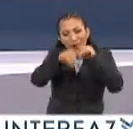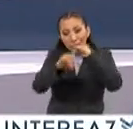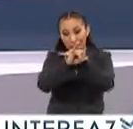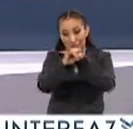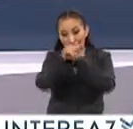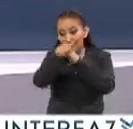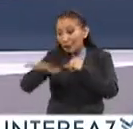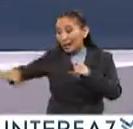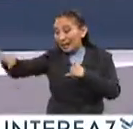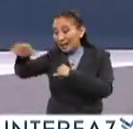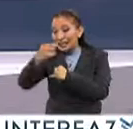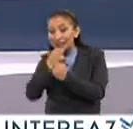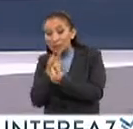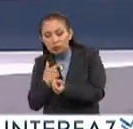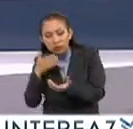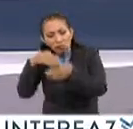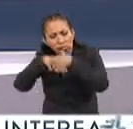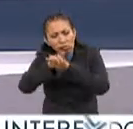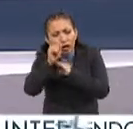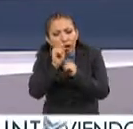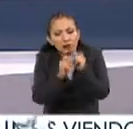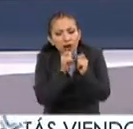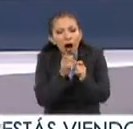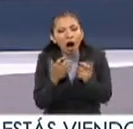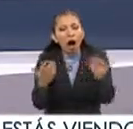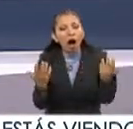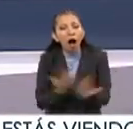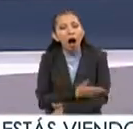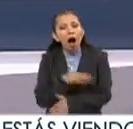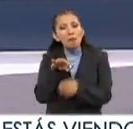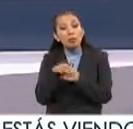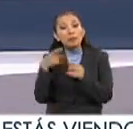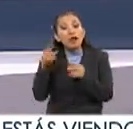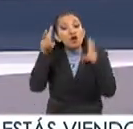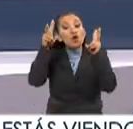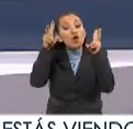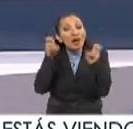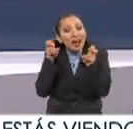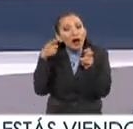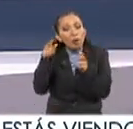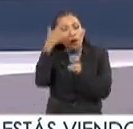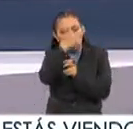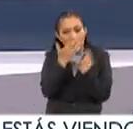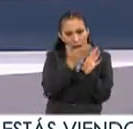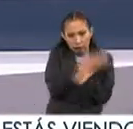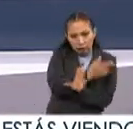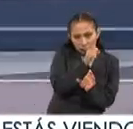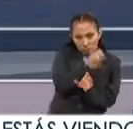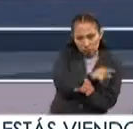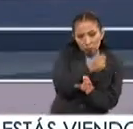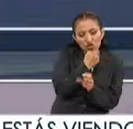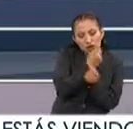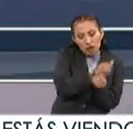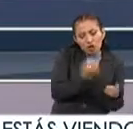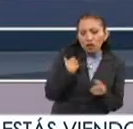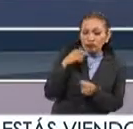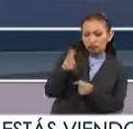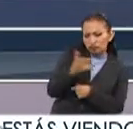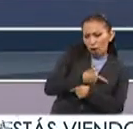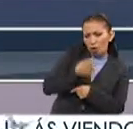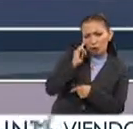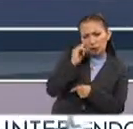sector pudiera involucrarse en el proceso electoral, pero con contenidos revisados por los propios niños, niñas y